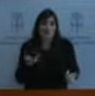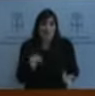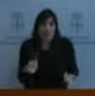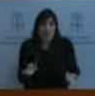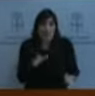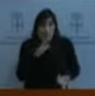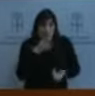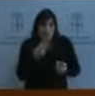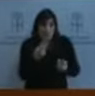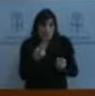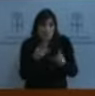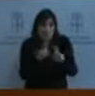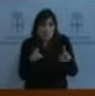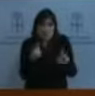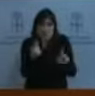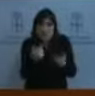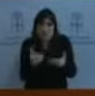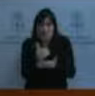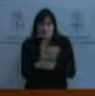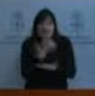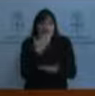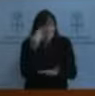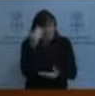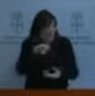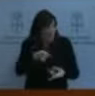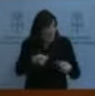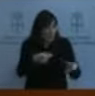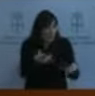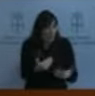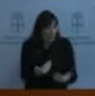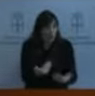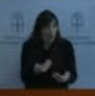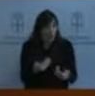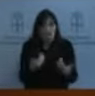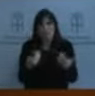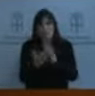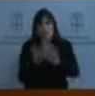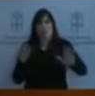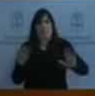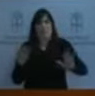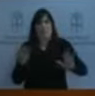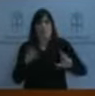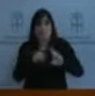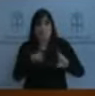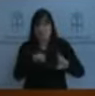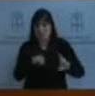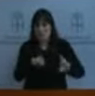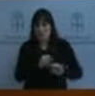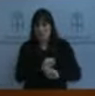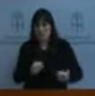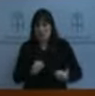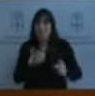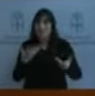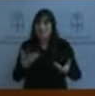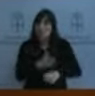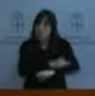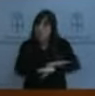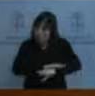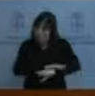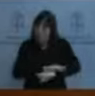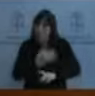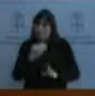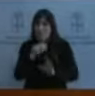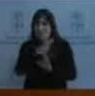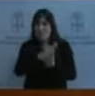a implantar nunca una banda ancha. Por eso los poderes públicos y el gobierno en este caso tienen que poner las medidas suplementarias para que